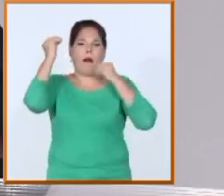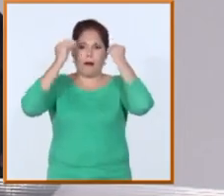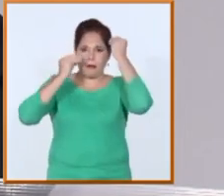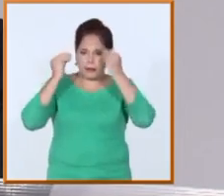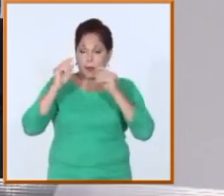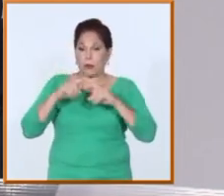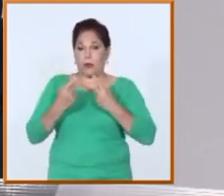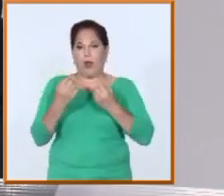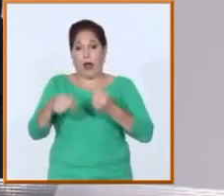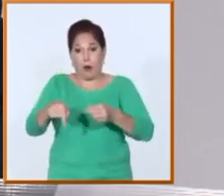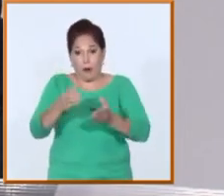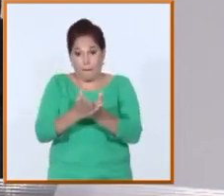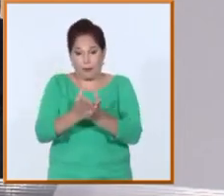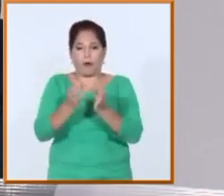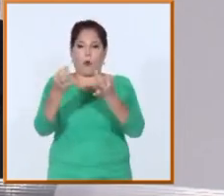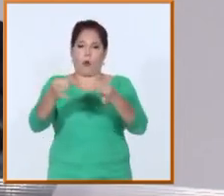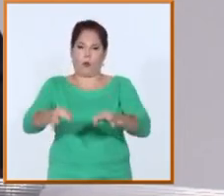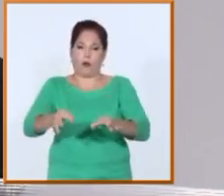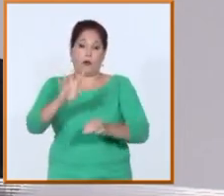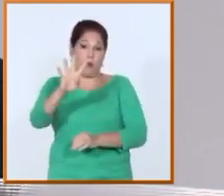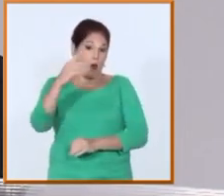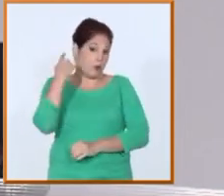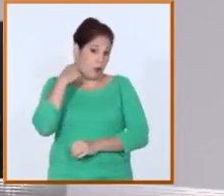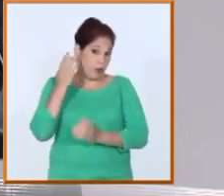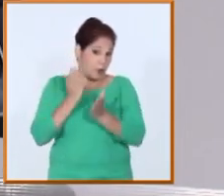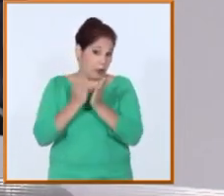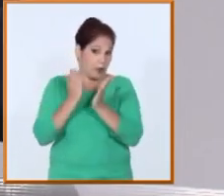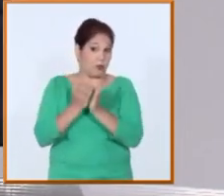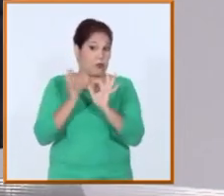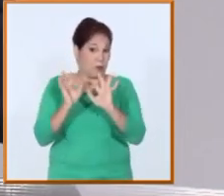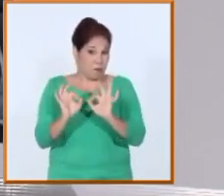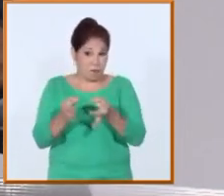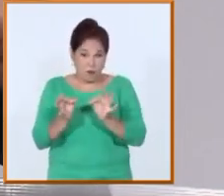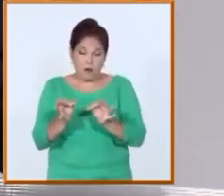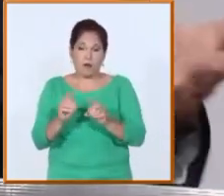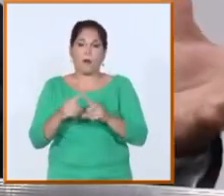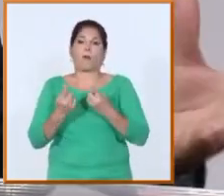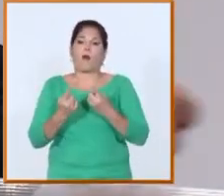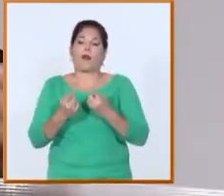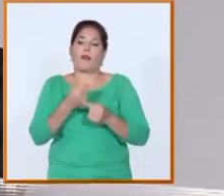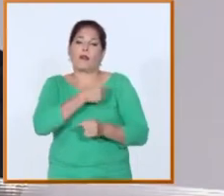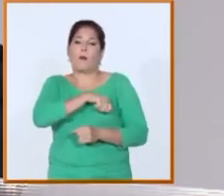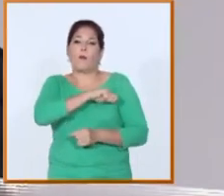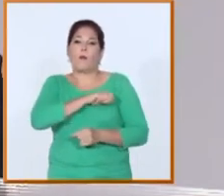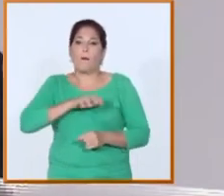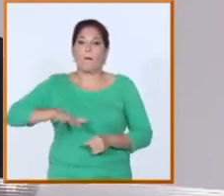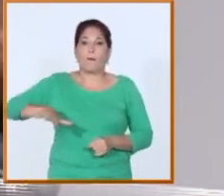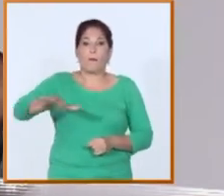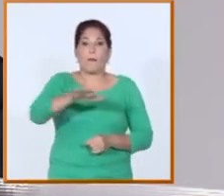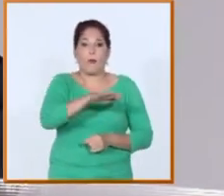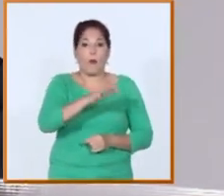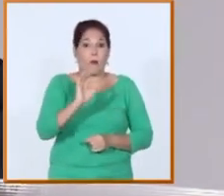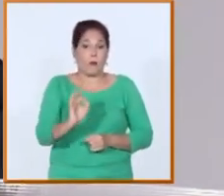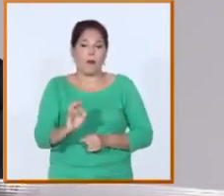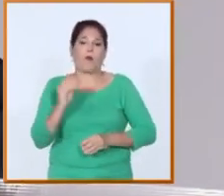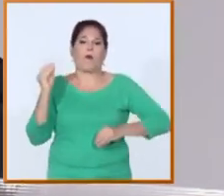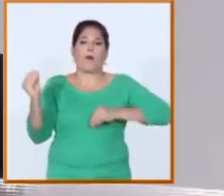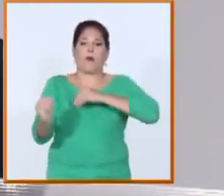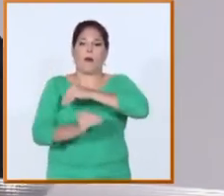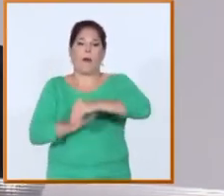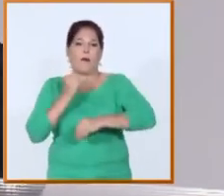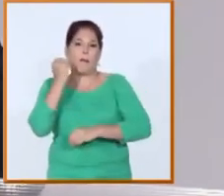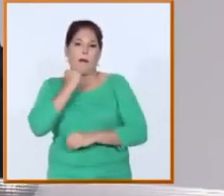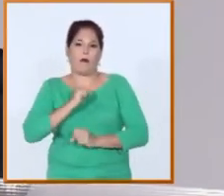normalidad y tú mencionas los cuatro años de estudio porque en el sentido popular o más popular es el cambio más fuerte,